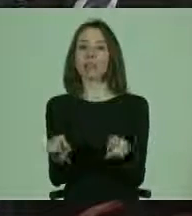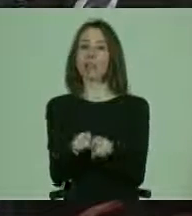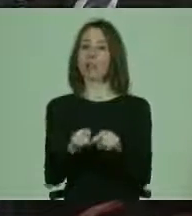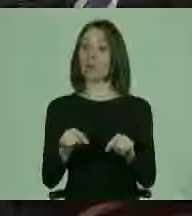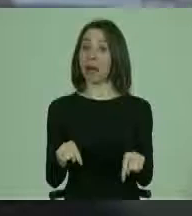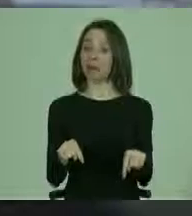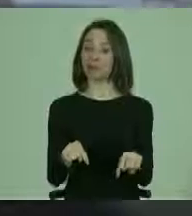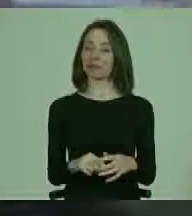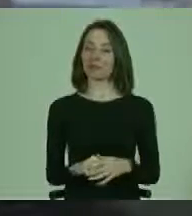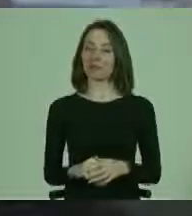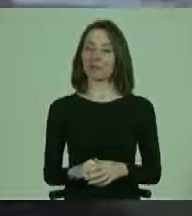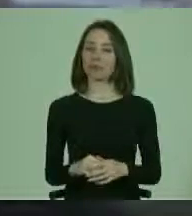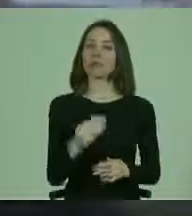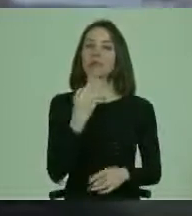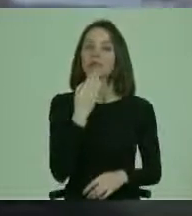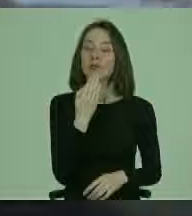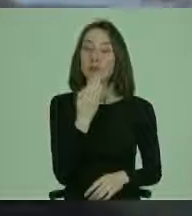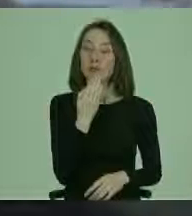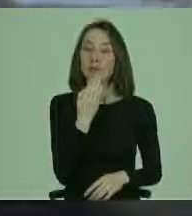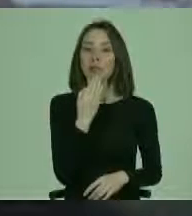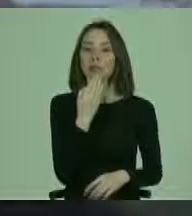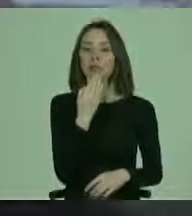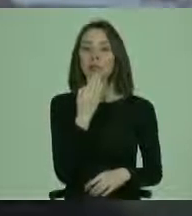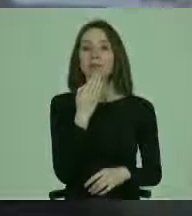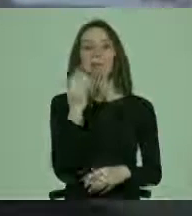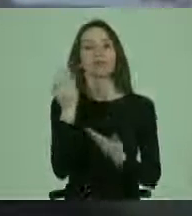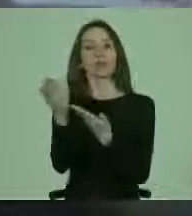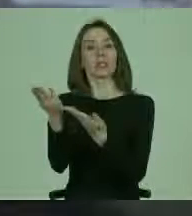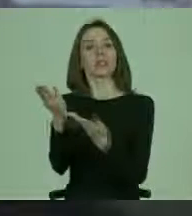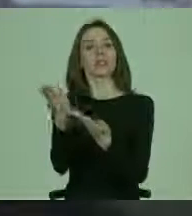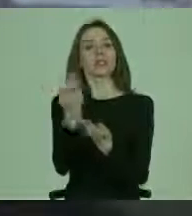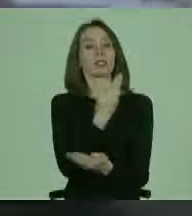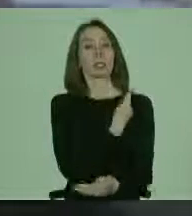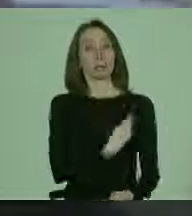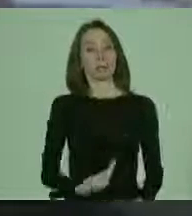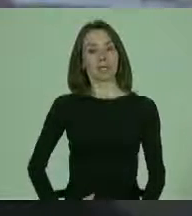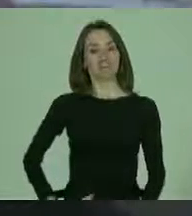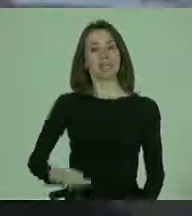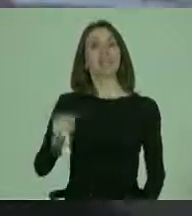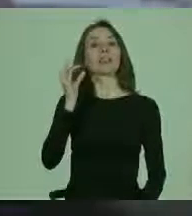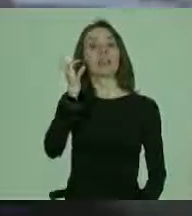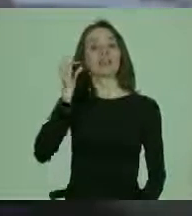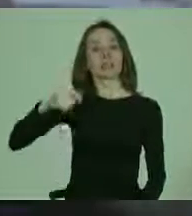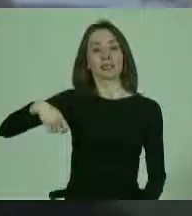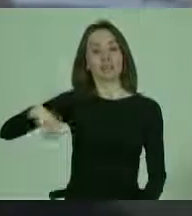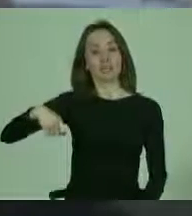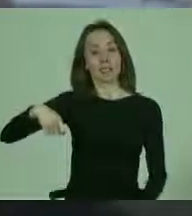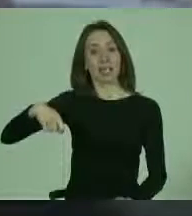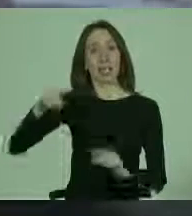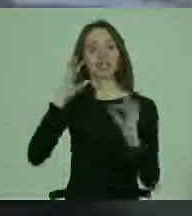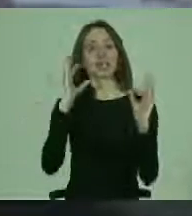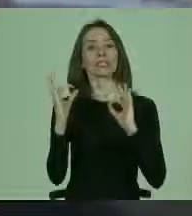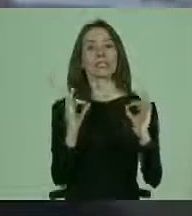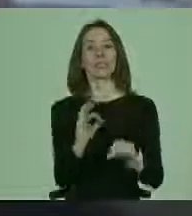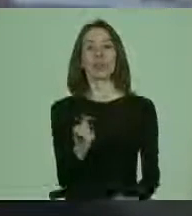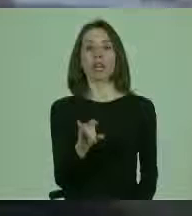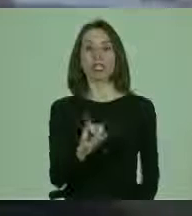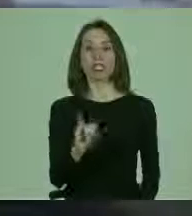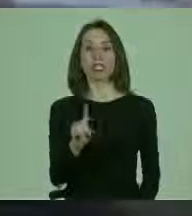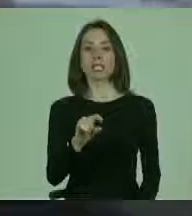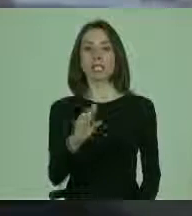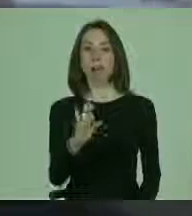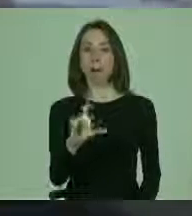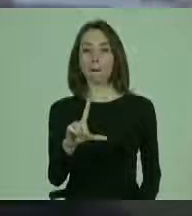También, desde luego, a la presidencia del Senado, a través de la señora Isabel Allende,